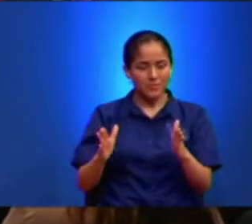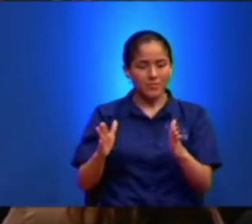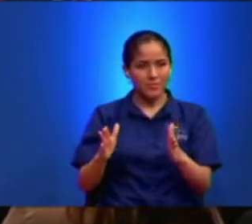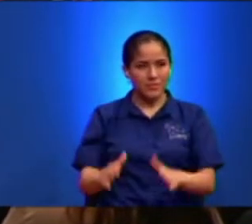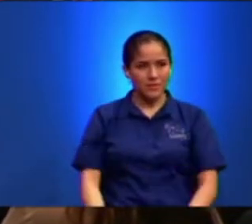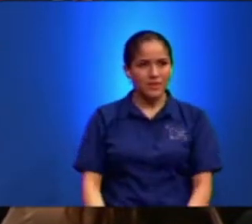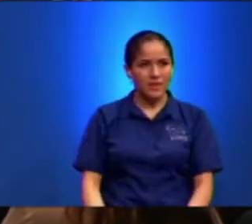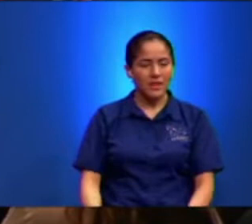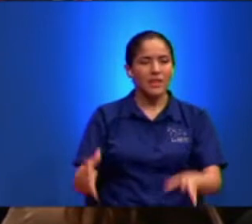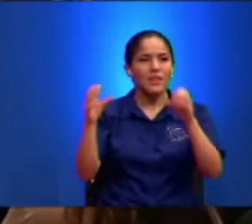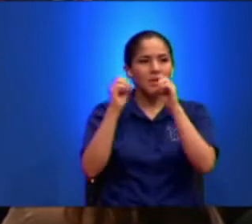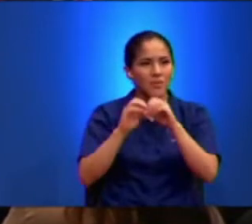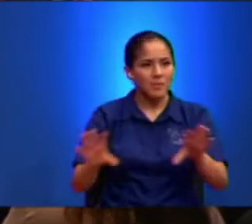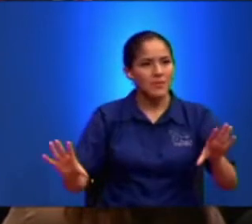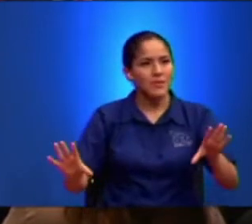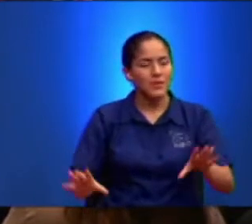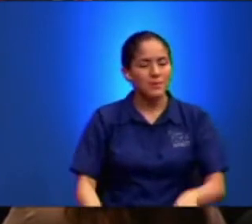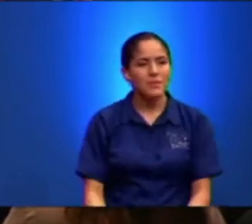Peor Es Que Los Cristianos